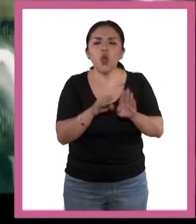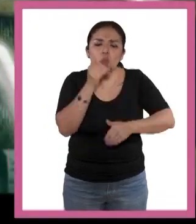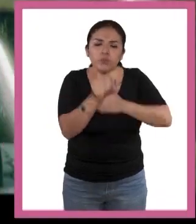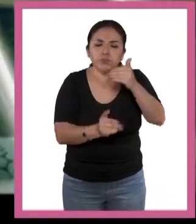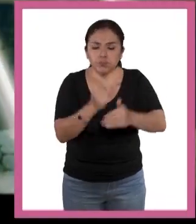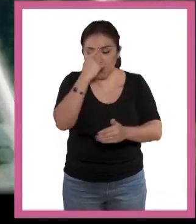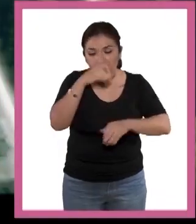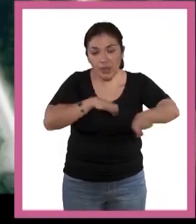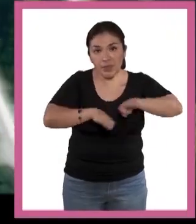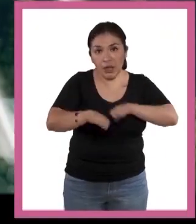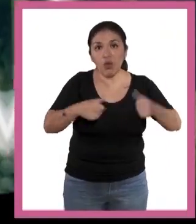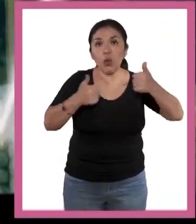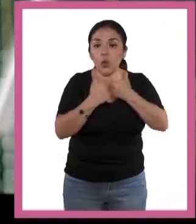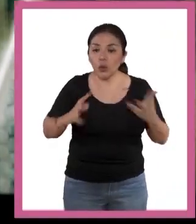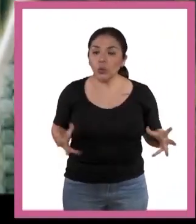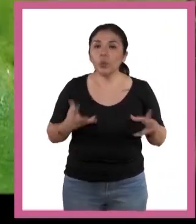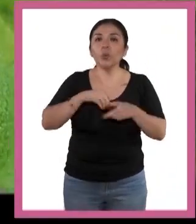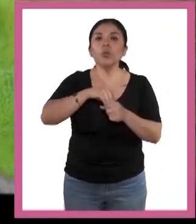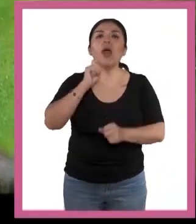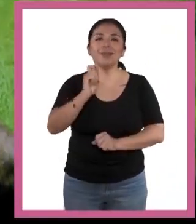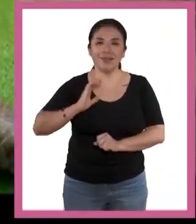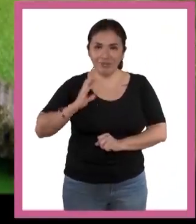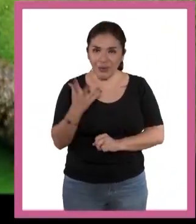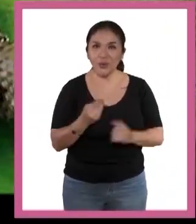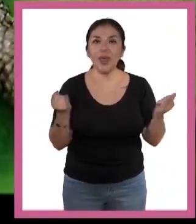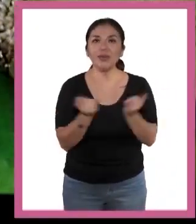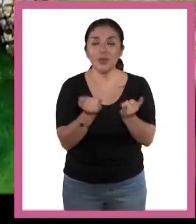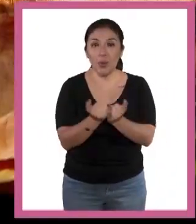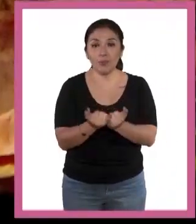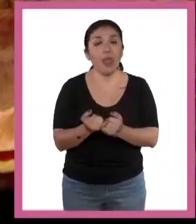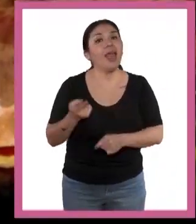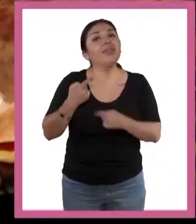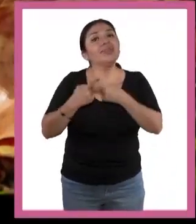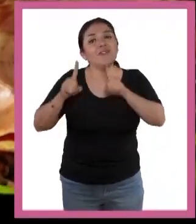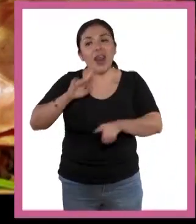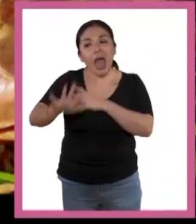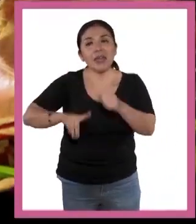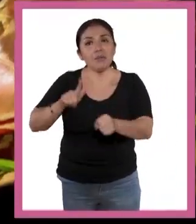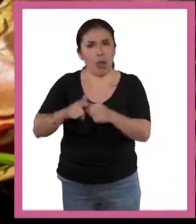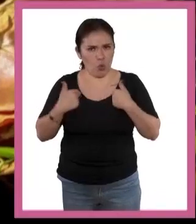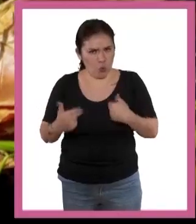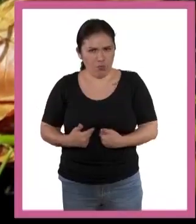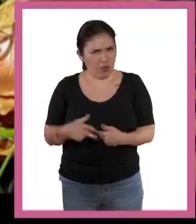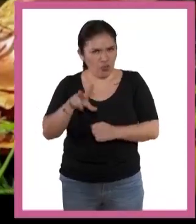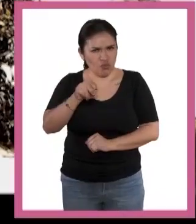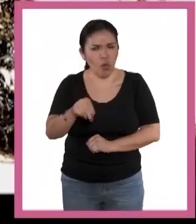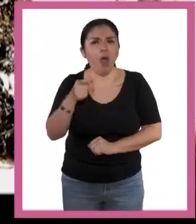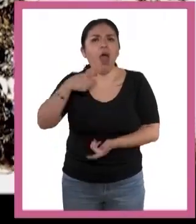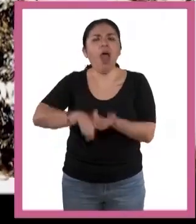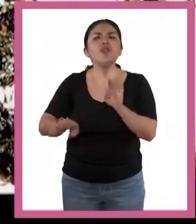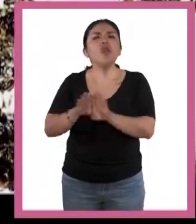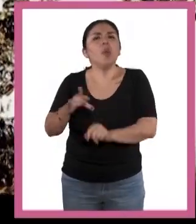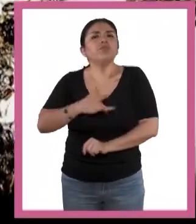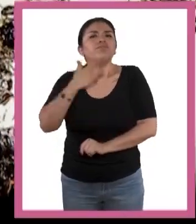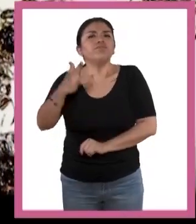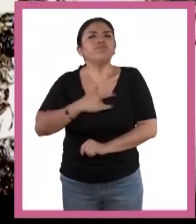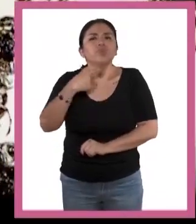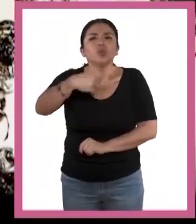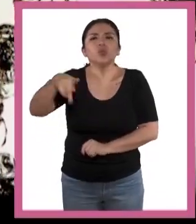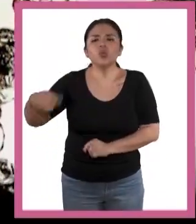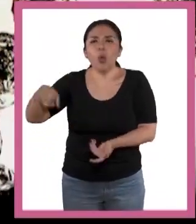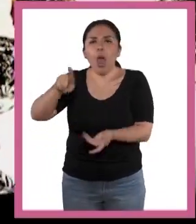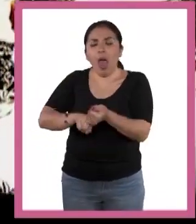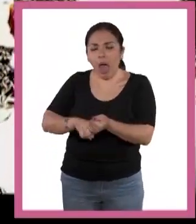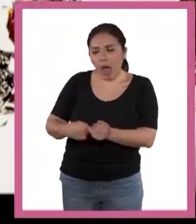y acumulación de tecnología. Los animales no humanos actúan por instinto. En sus genes hay